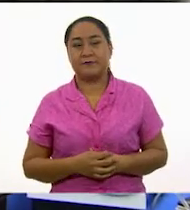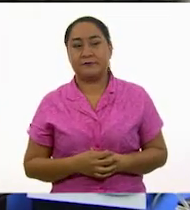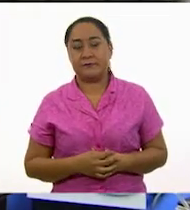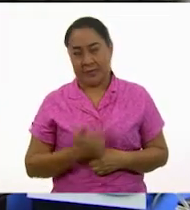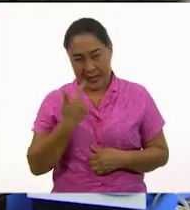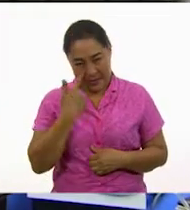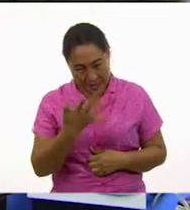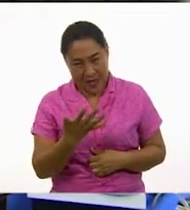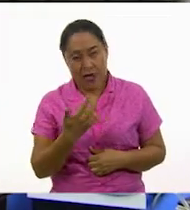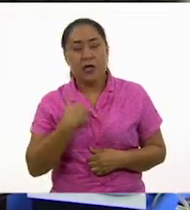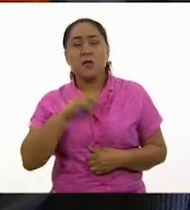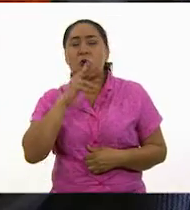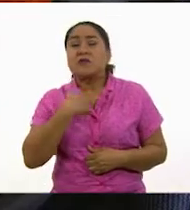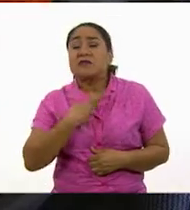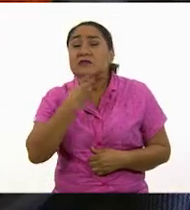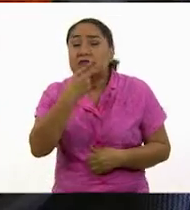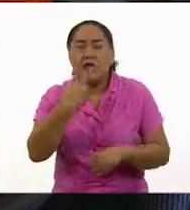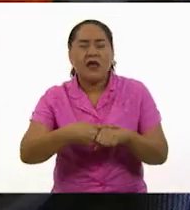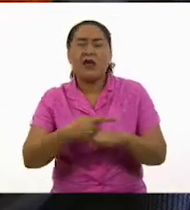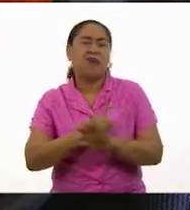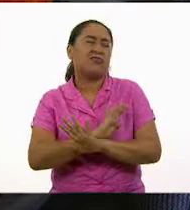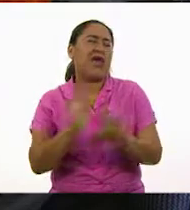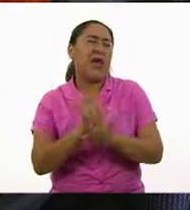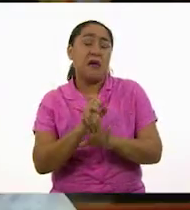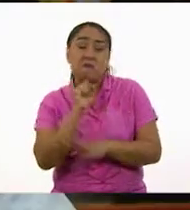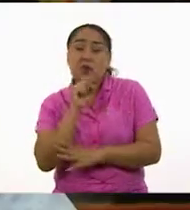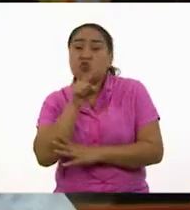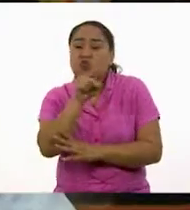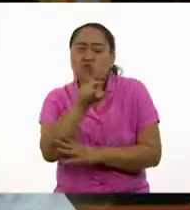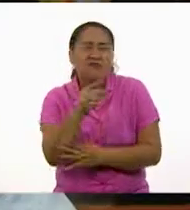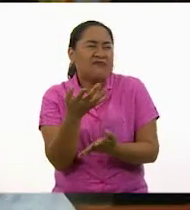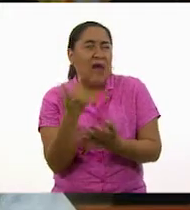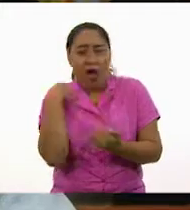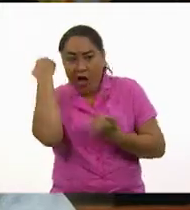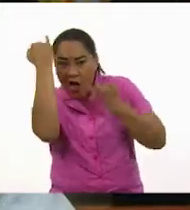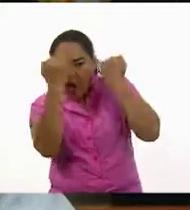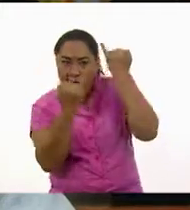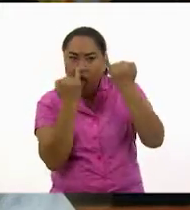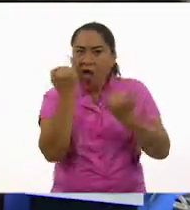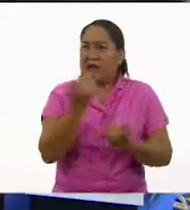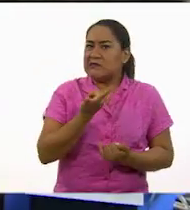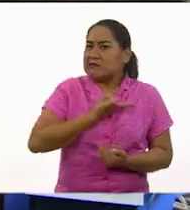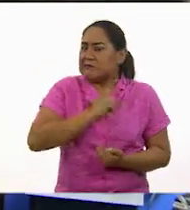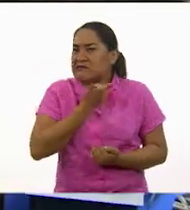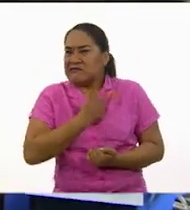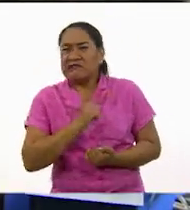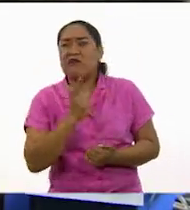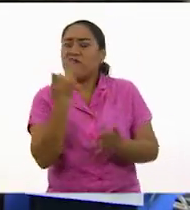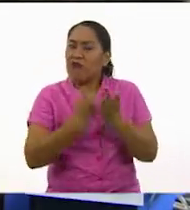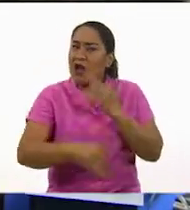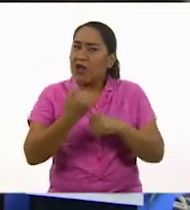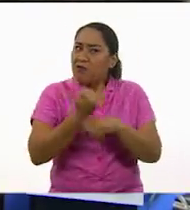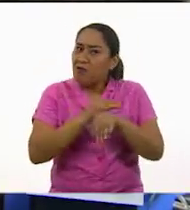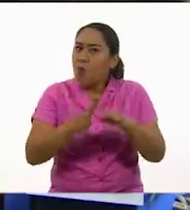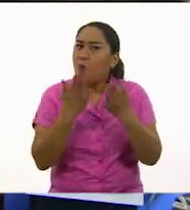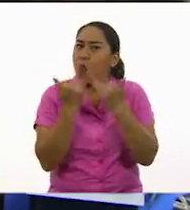qué escondí la enfermedad de Lupita? Por gente como usted, prejuiciosa, intolerante, mal informada. Jamás la